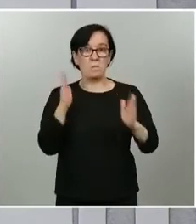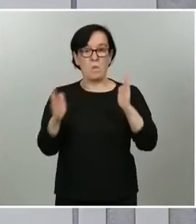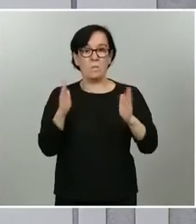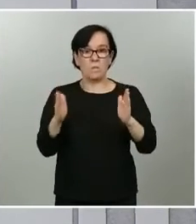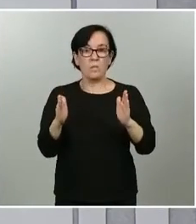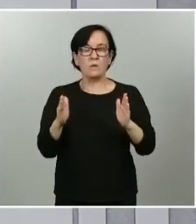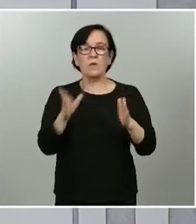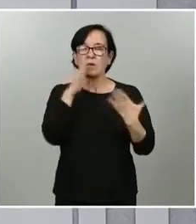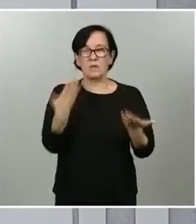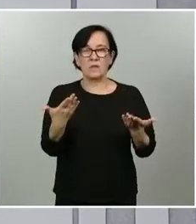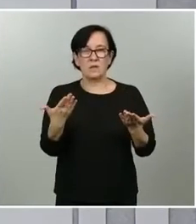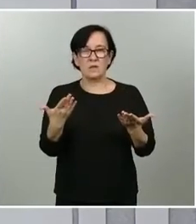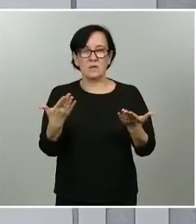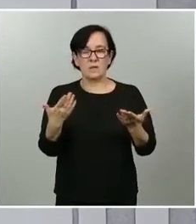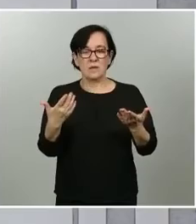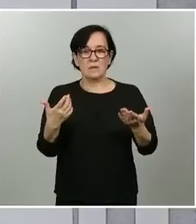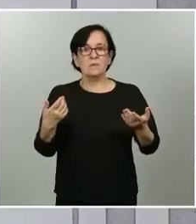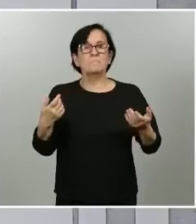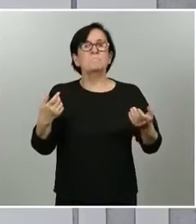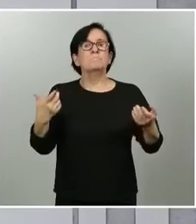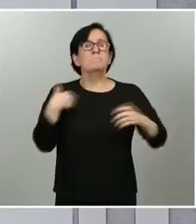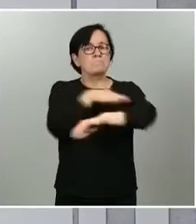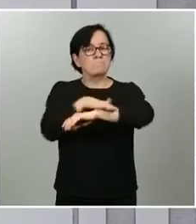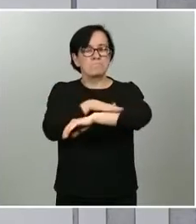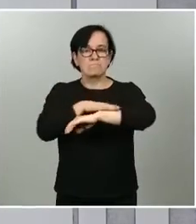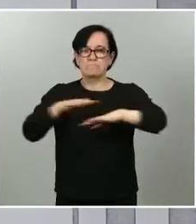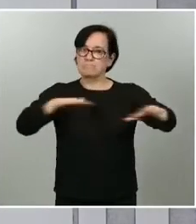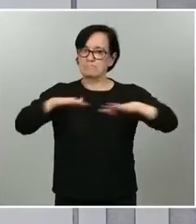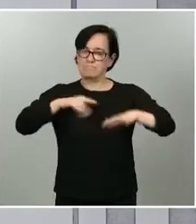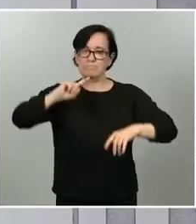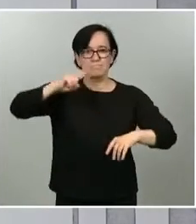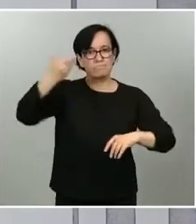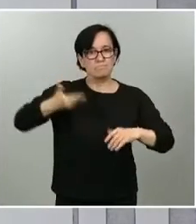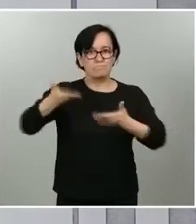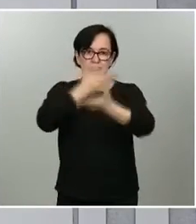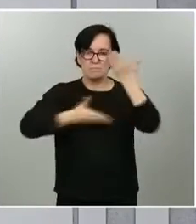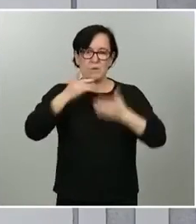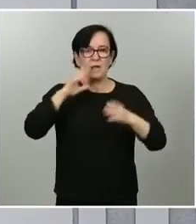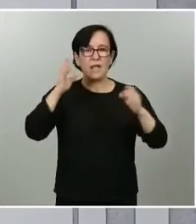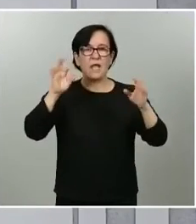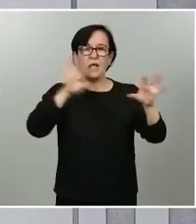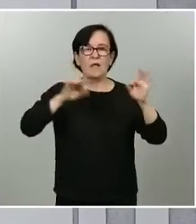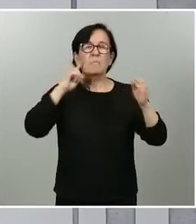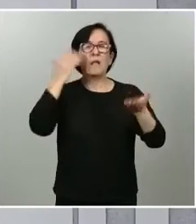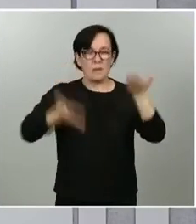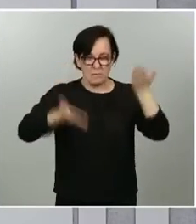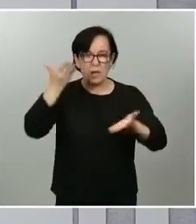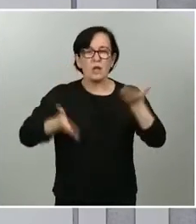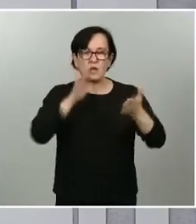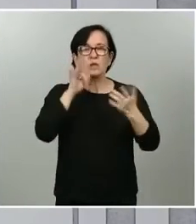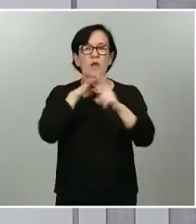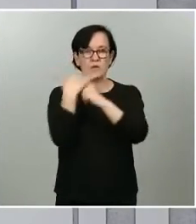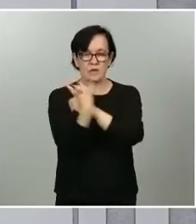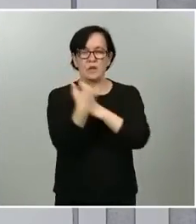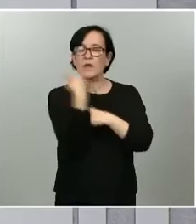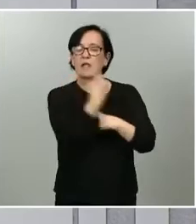este caso ha sido la cogobernanza como un elemento fundamental para la toma de decisiones y para la evaluación de la situación de cada uno de los